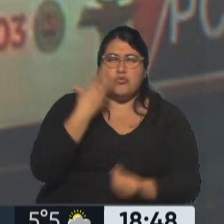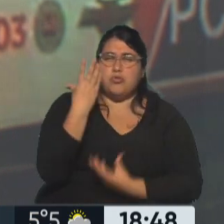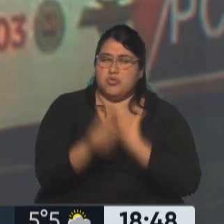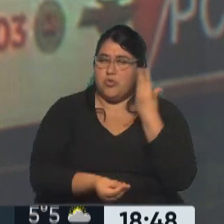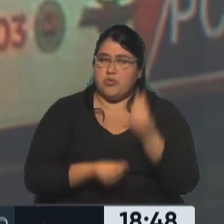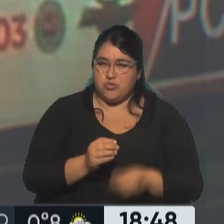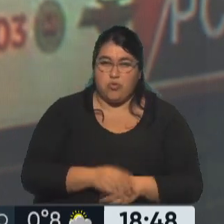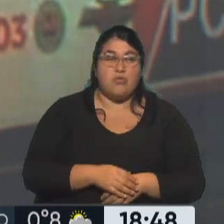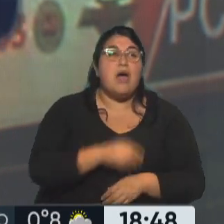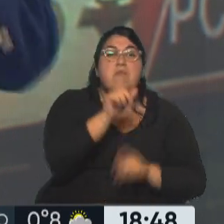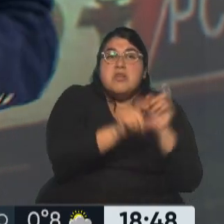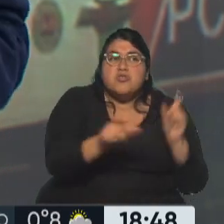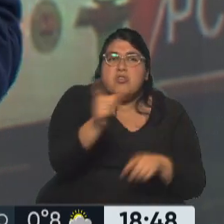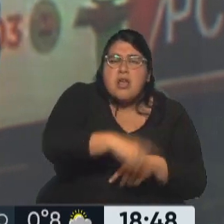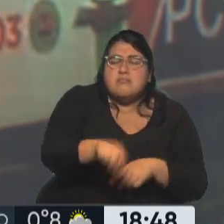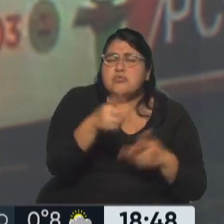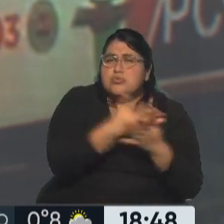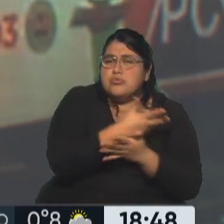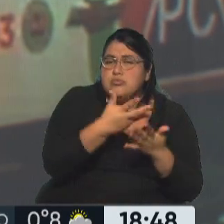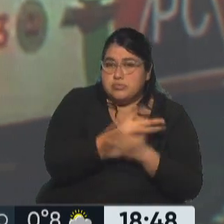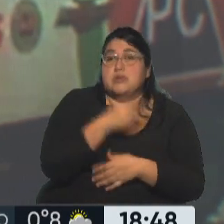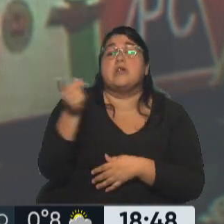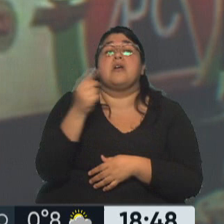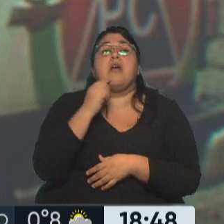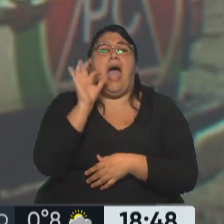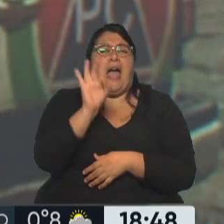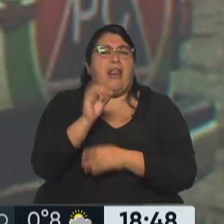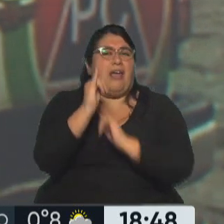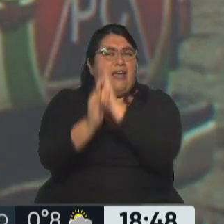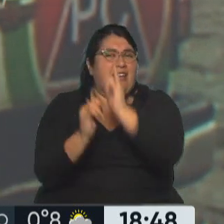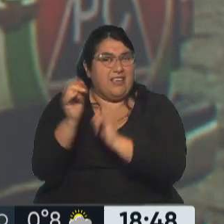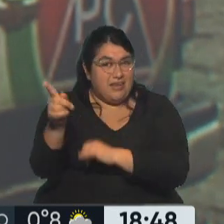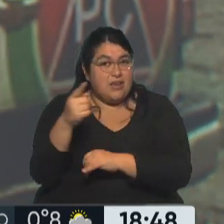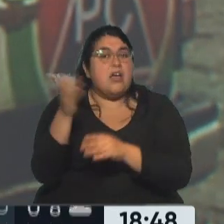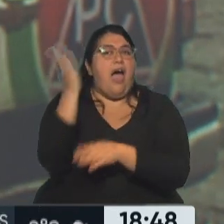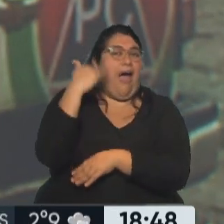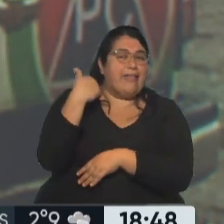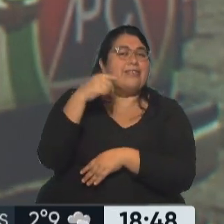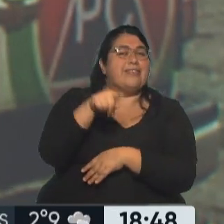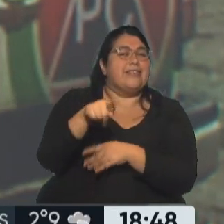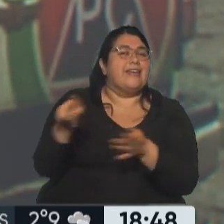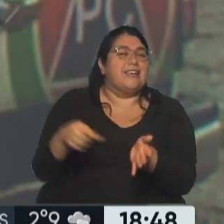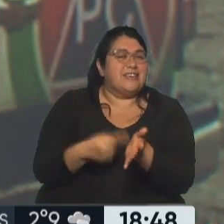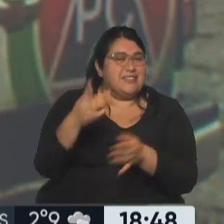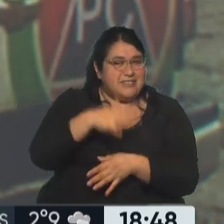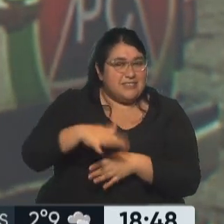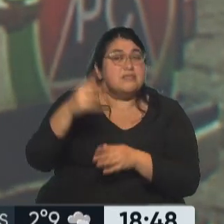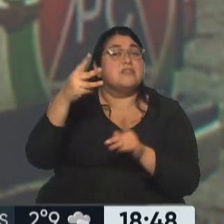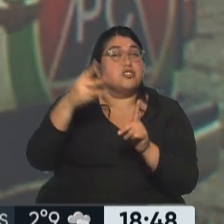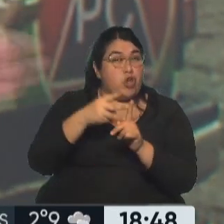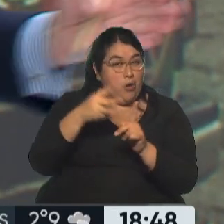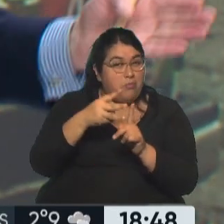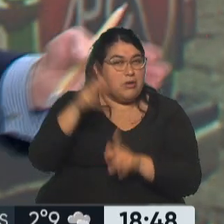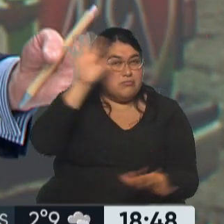pasando la peor. Hizo una observación, que también sucedió en Buenos Aires, cuando armaron el gran shopping. Las aguas